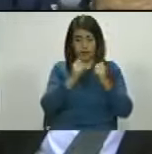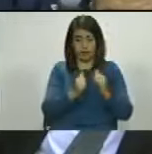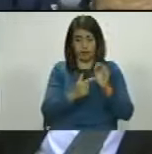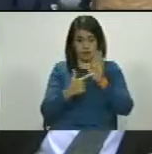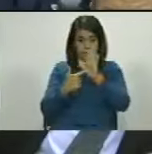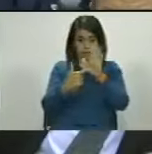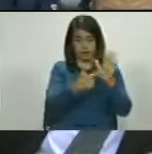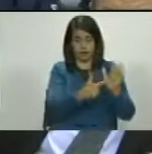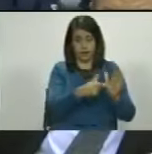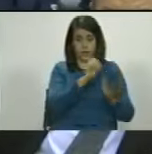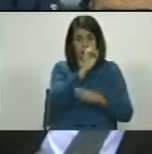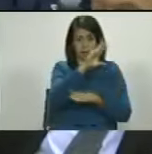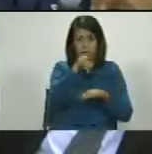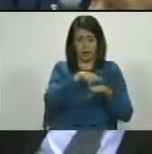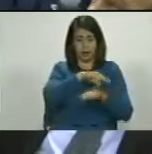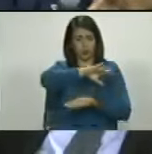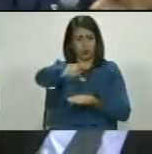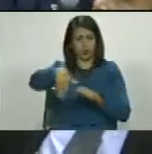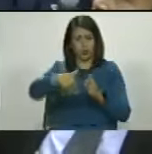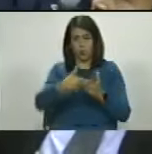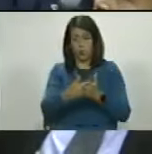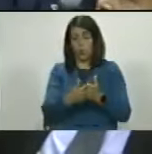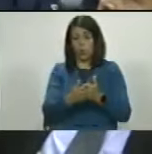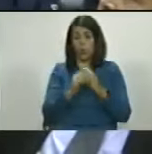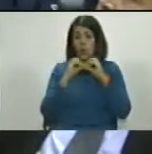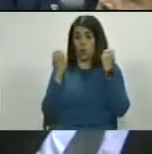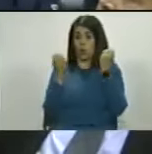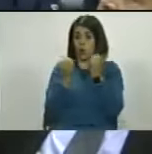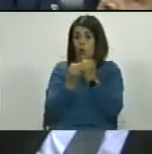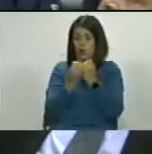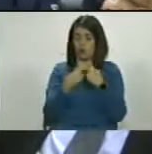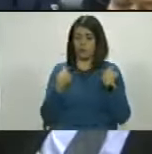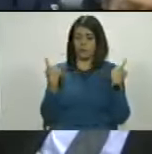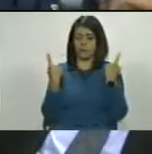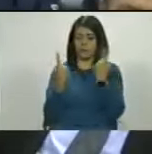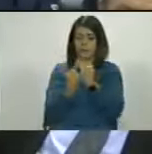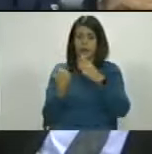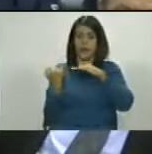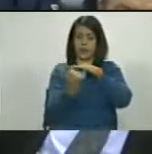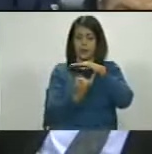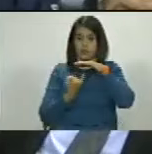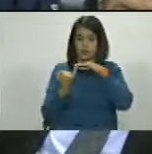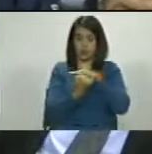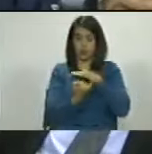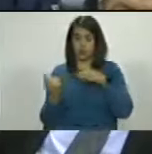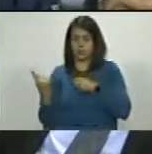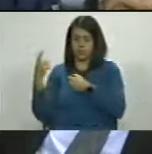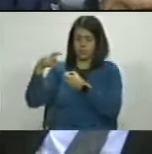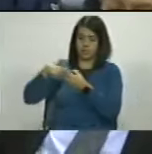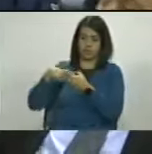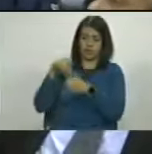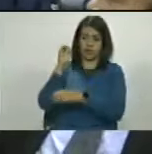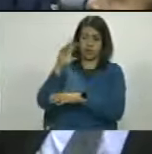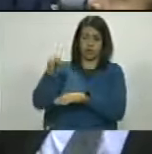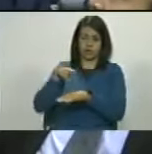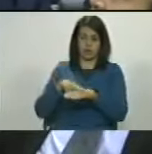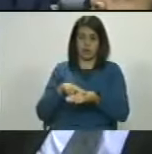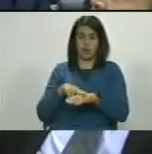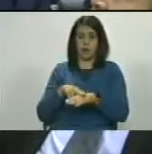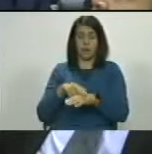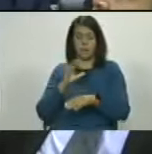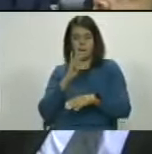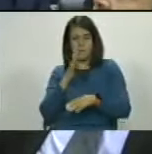Pajarito, y todo lo que compone los organismos, las instituciones y las dependencias de esta Asamblea Nacional, tienen